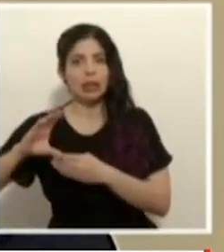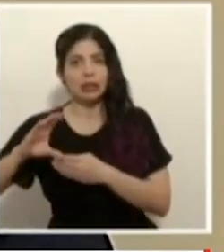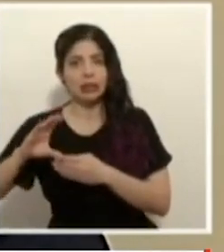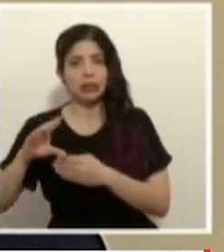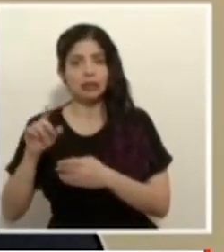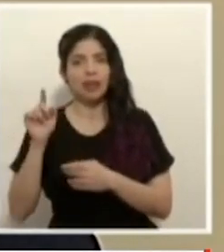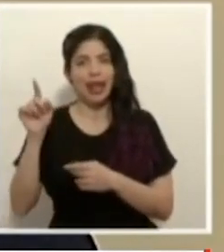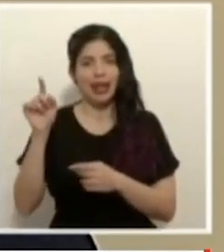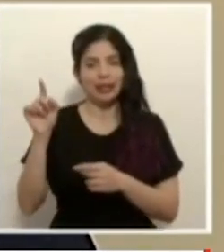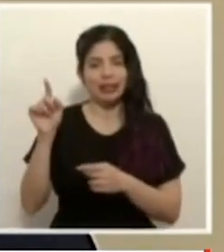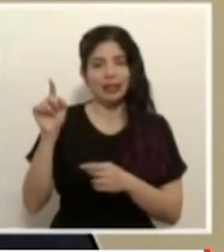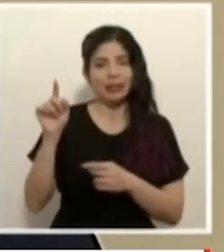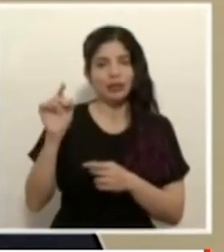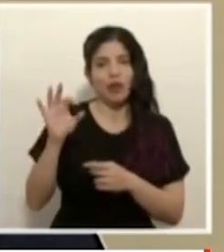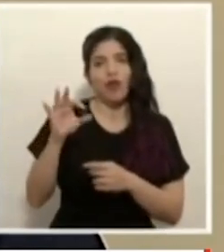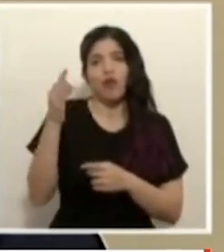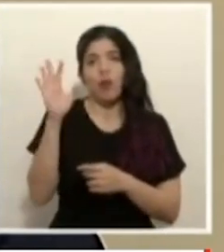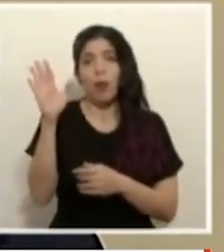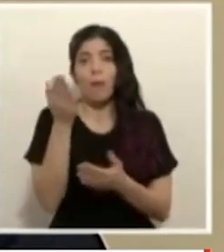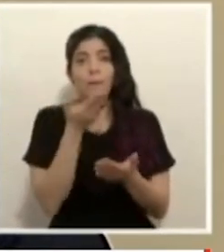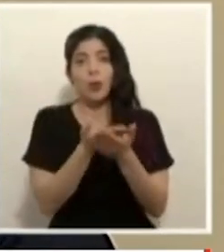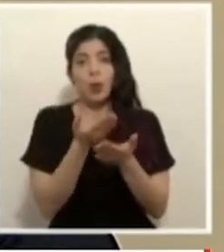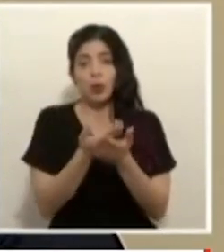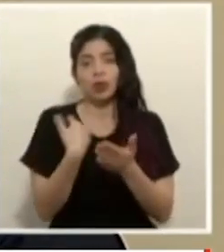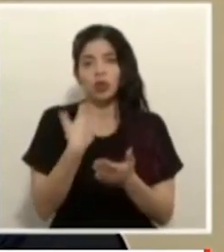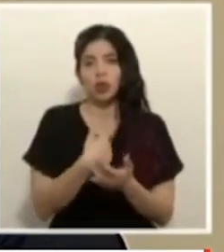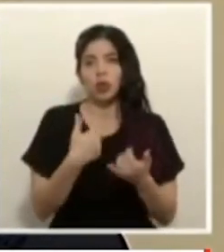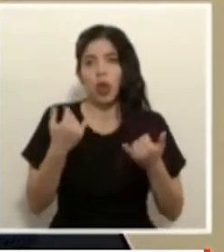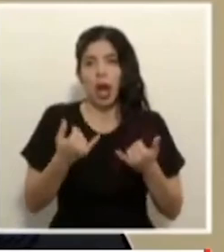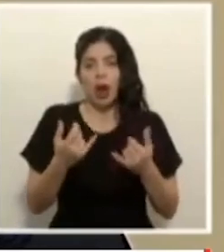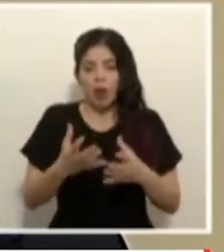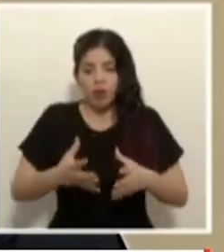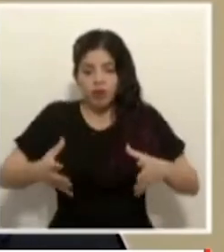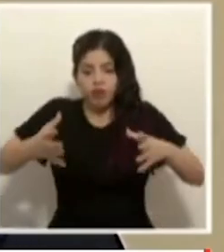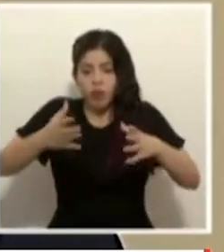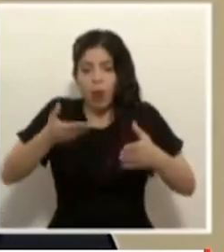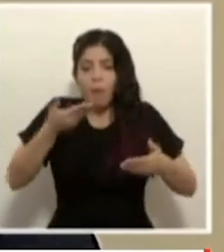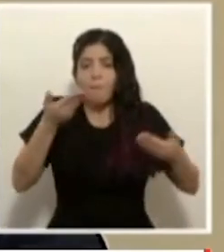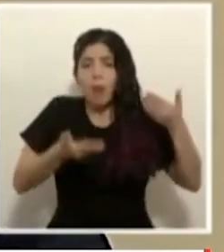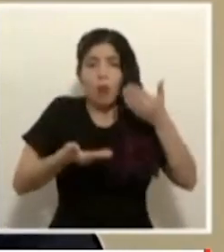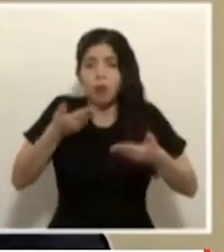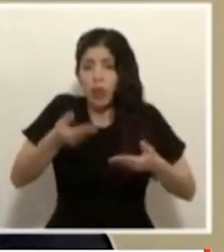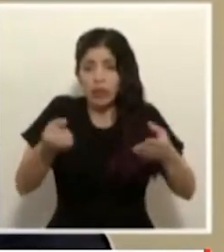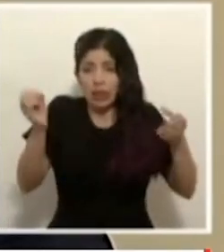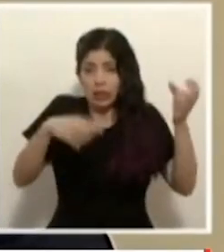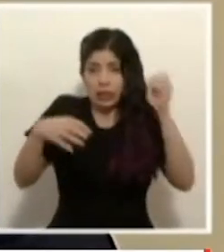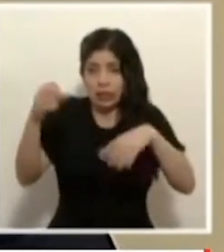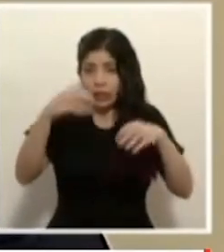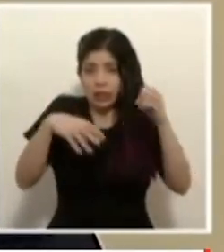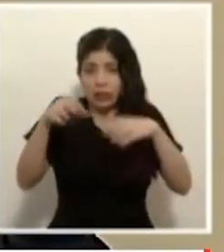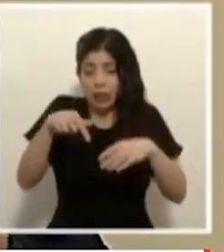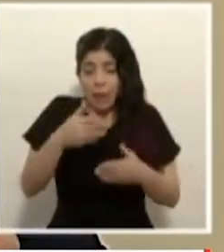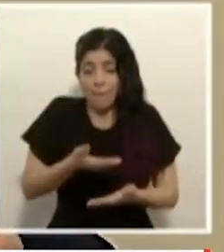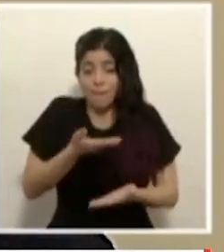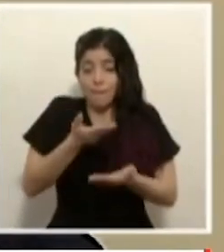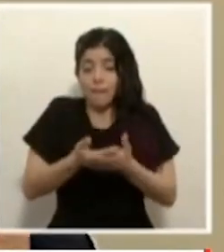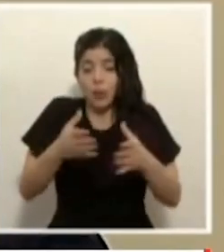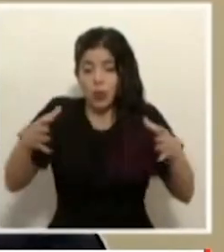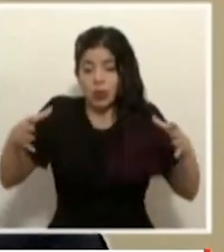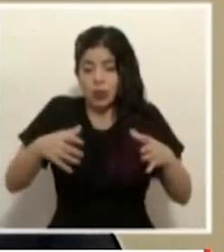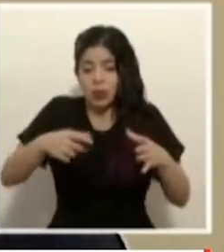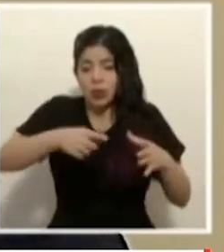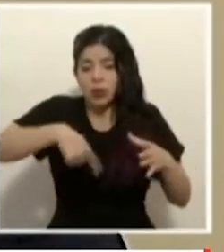son el tipo de propuestas que tenemos que poner en esa buchaca de propuestas que conformarán ese bloque